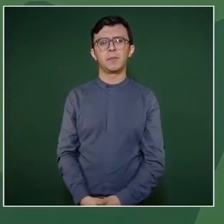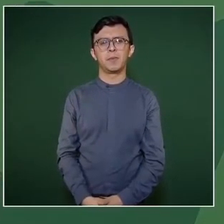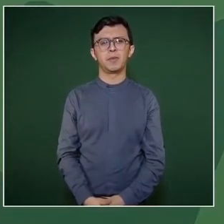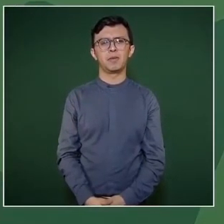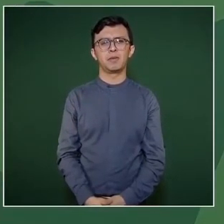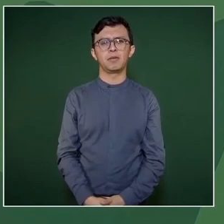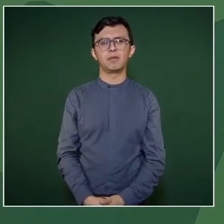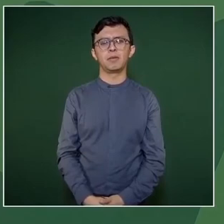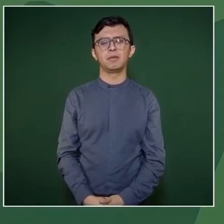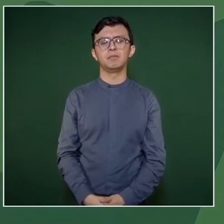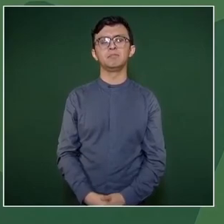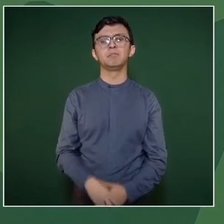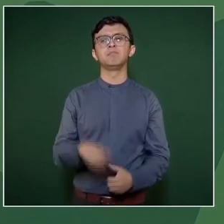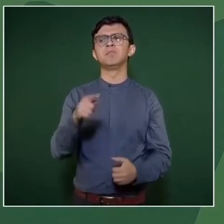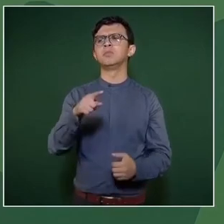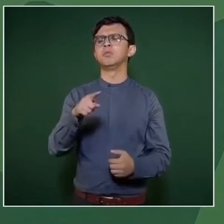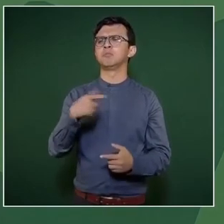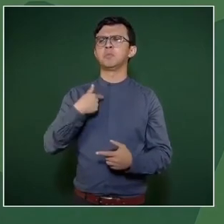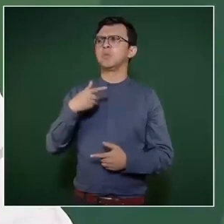pragmatismo,